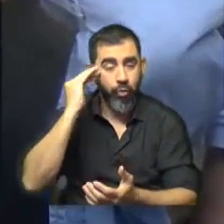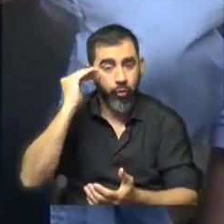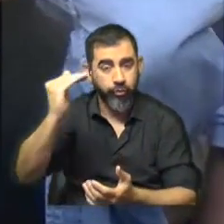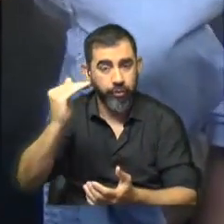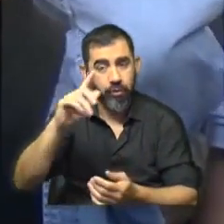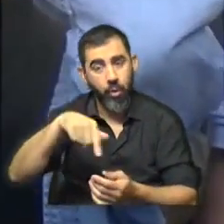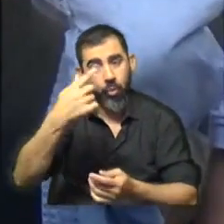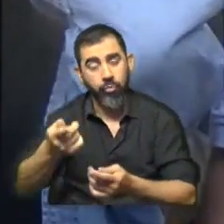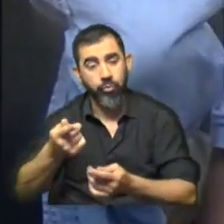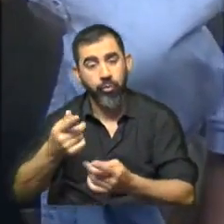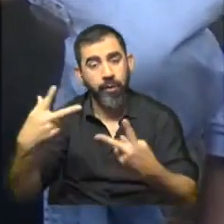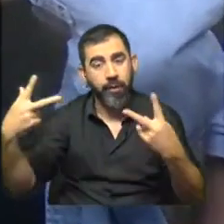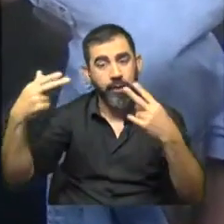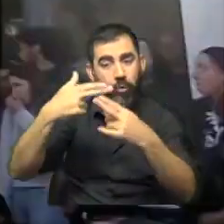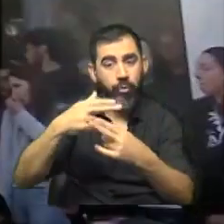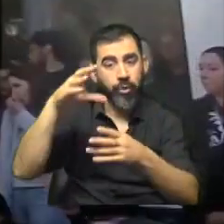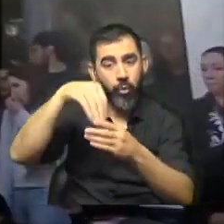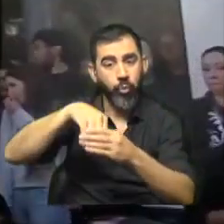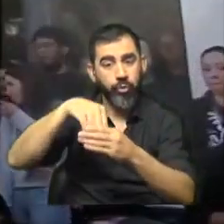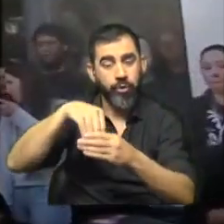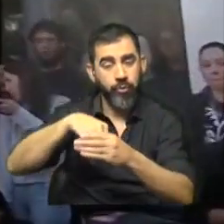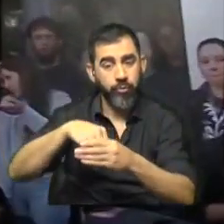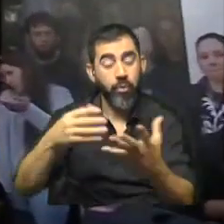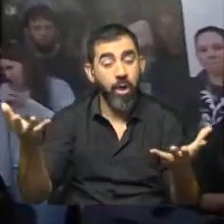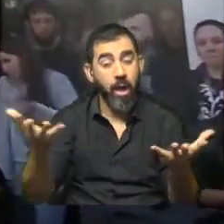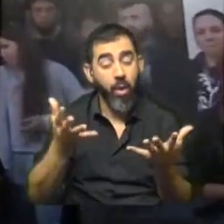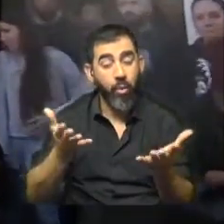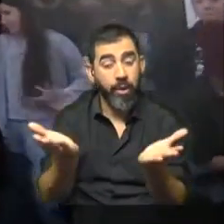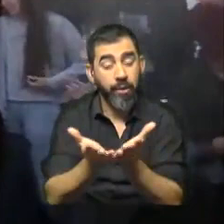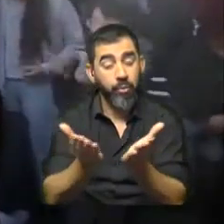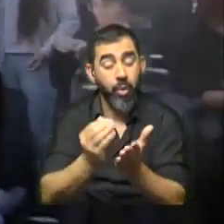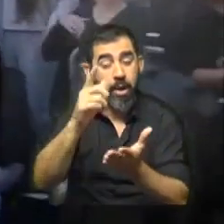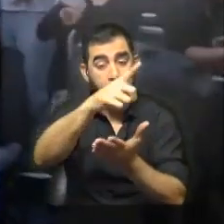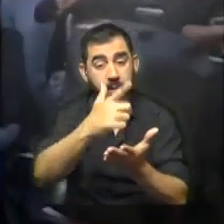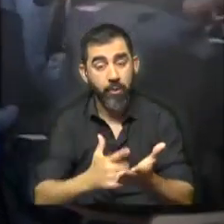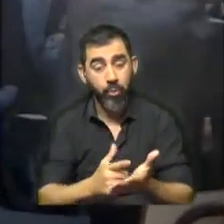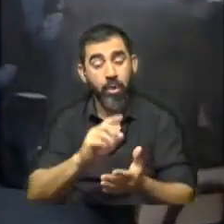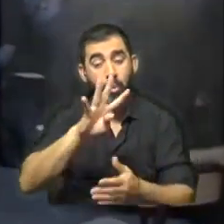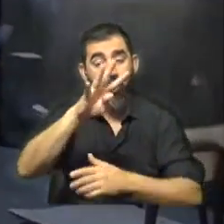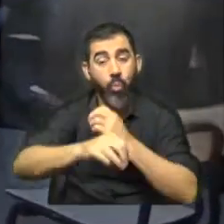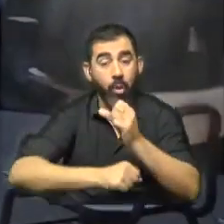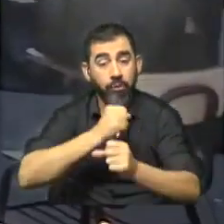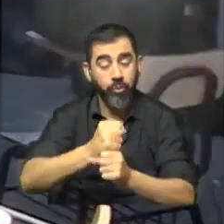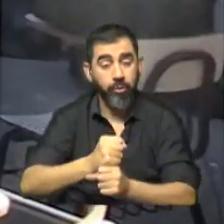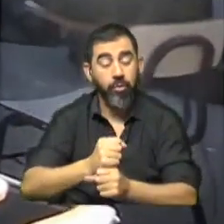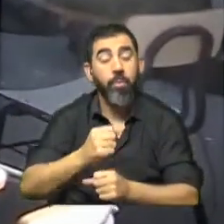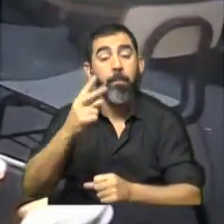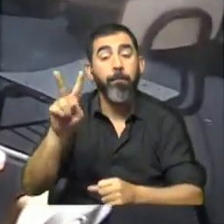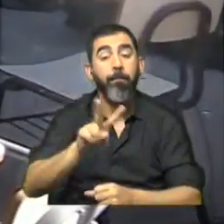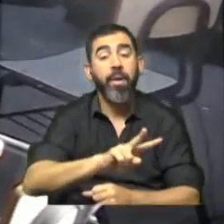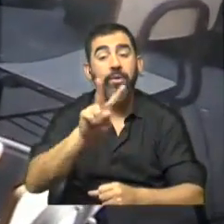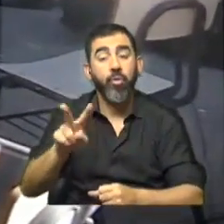y por otro lado, el recorte en los contenidos. Nosotros actualmente en la carrera de literatura, en los cuatro años, tenemos 22